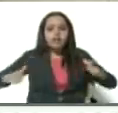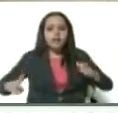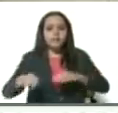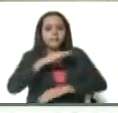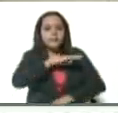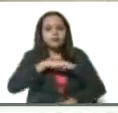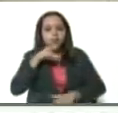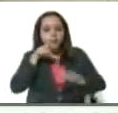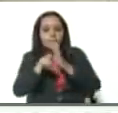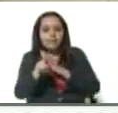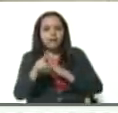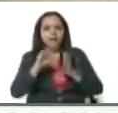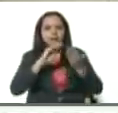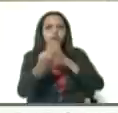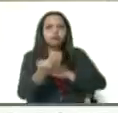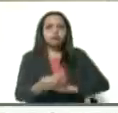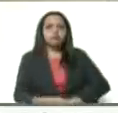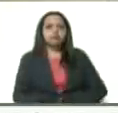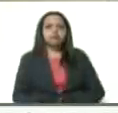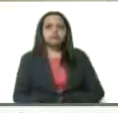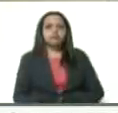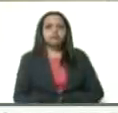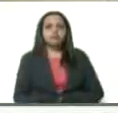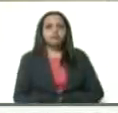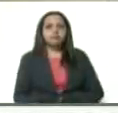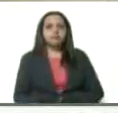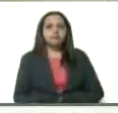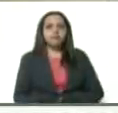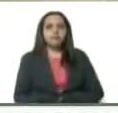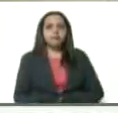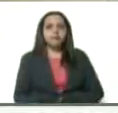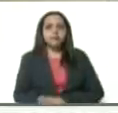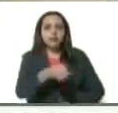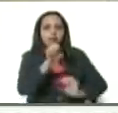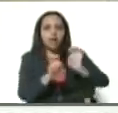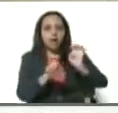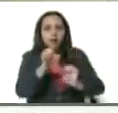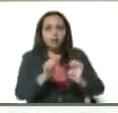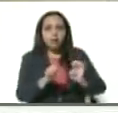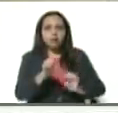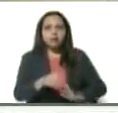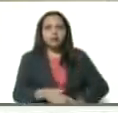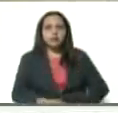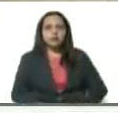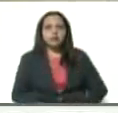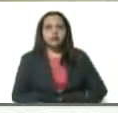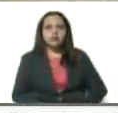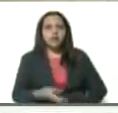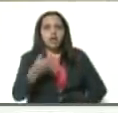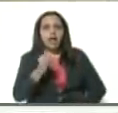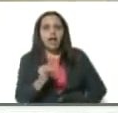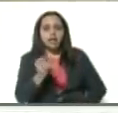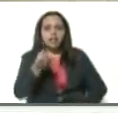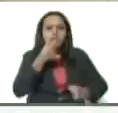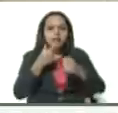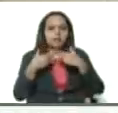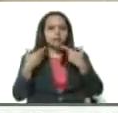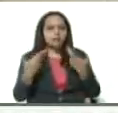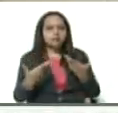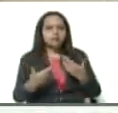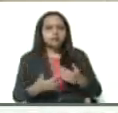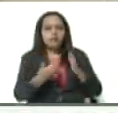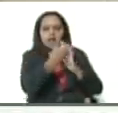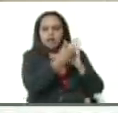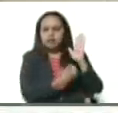misión barrio adentro. Al analizar los síntomas y antecedentes de salud, se da el siguiente tratamiento. Esta